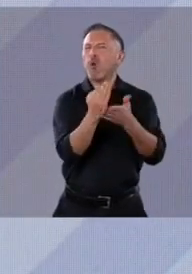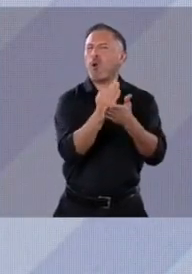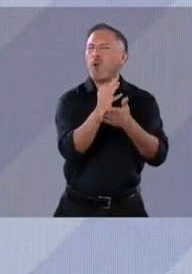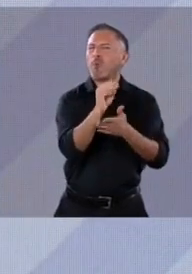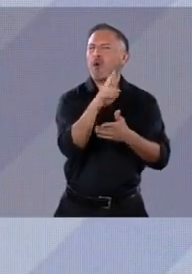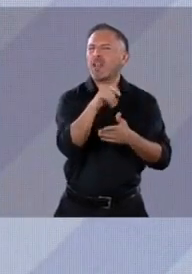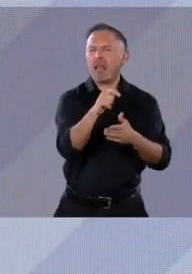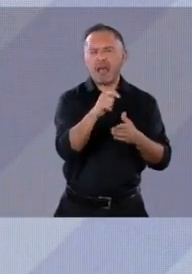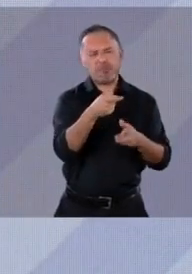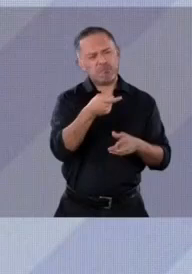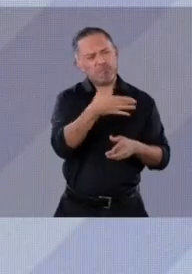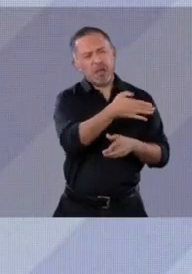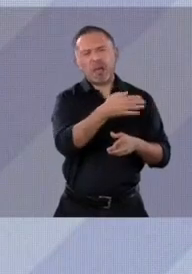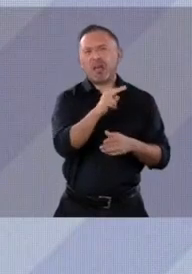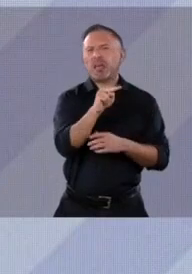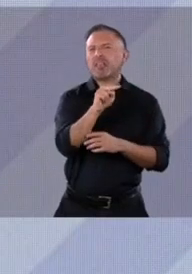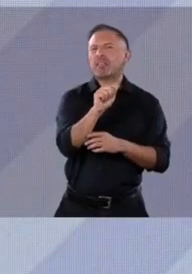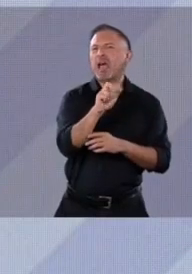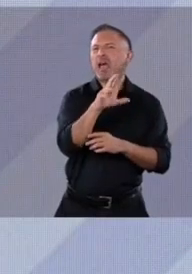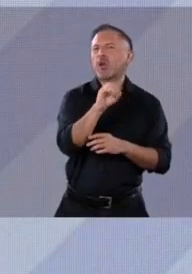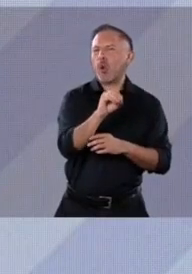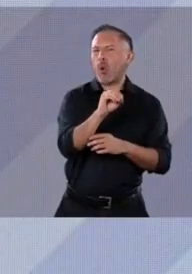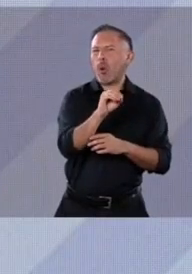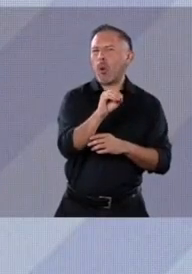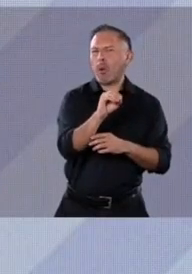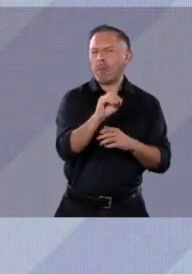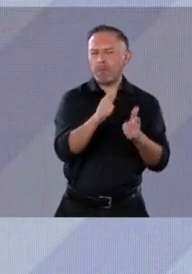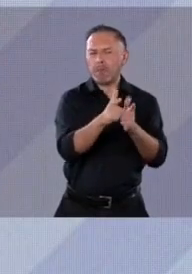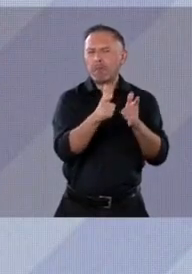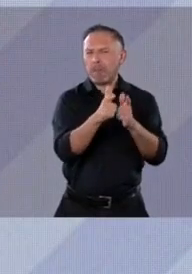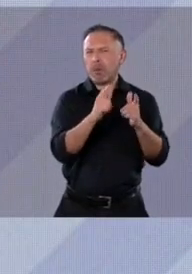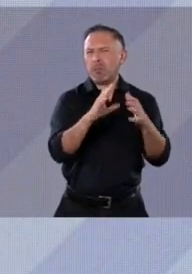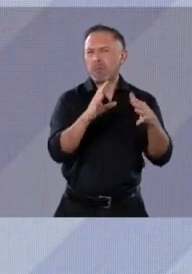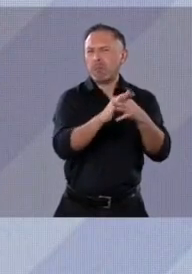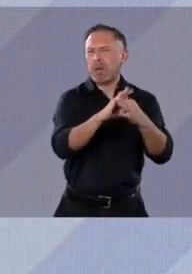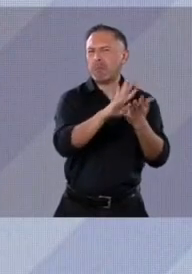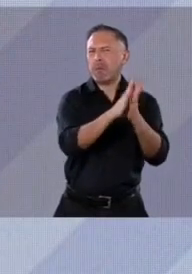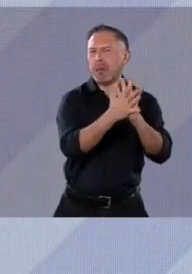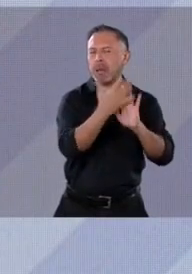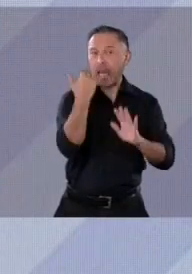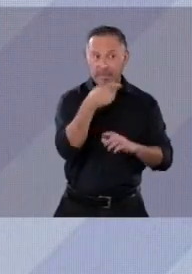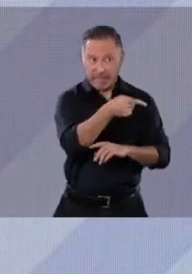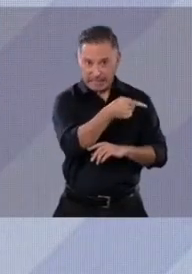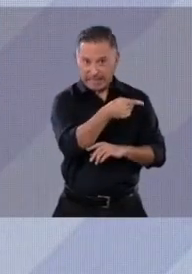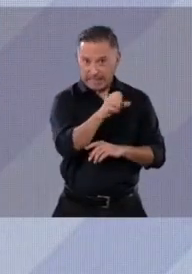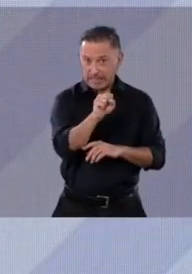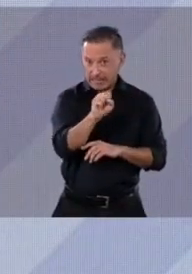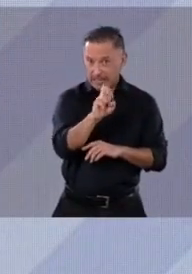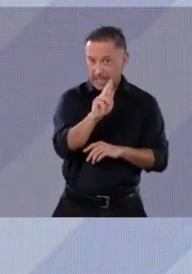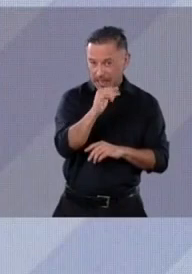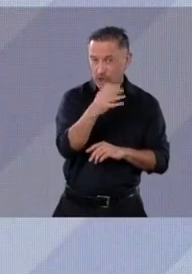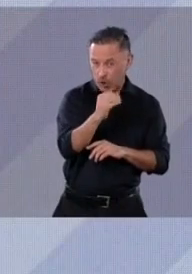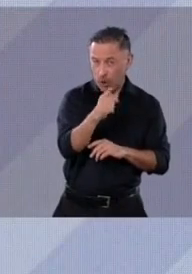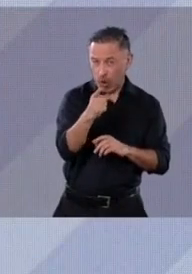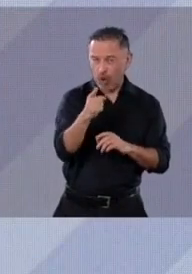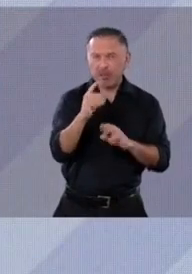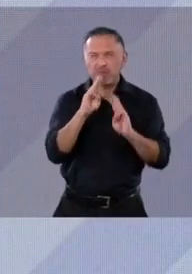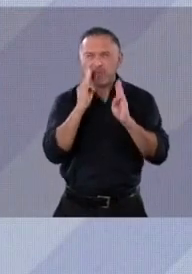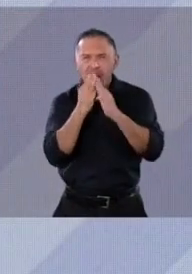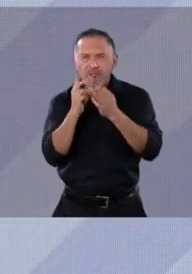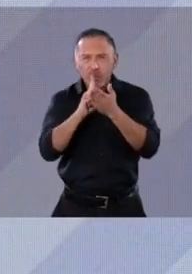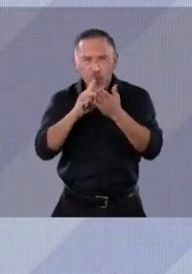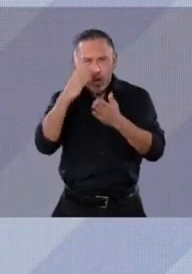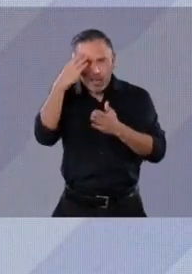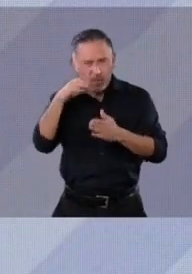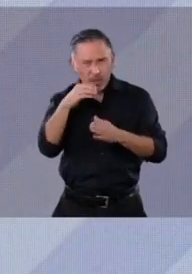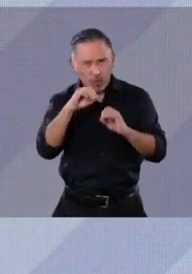Delgado, presidente de Morena, se asoció con Sergio Carmona vinculado al crimen organizado. El negocio